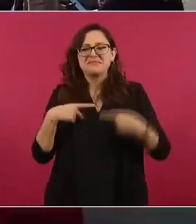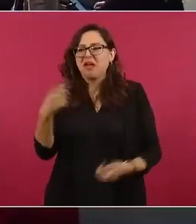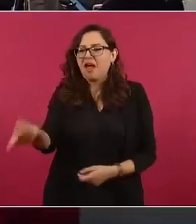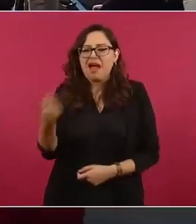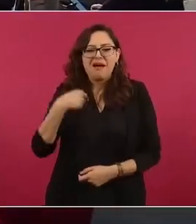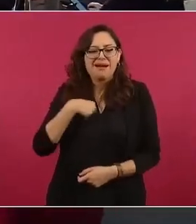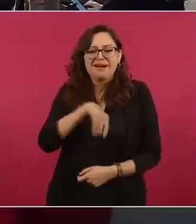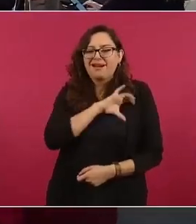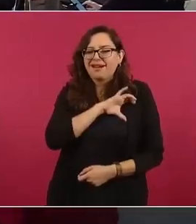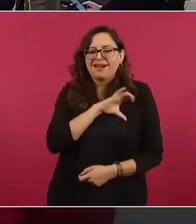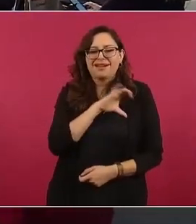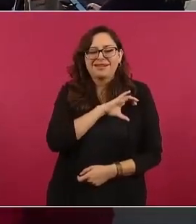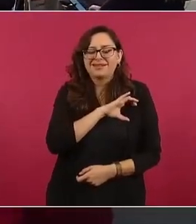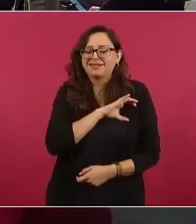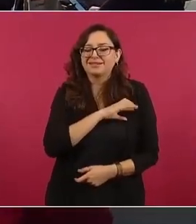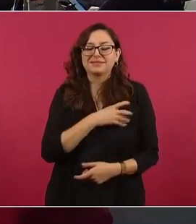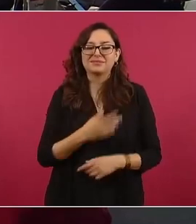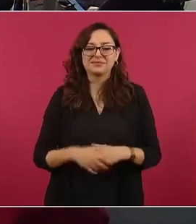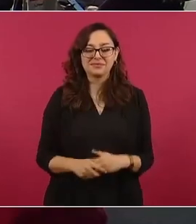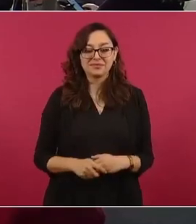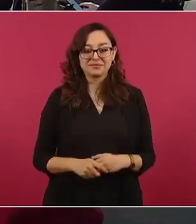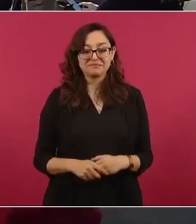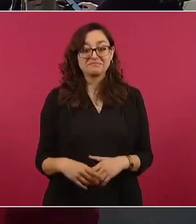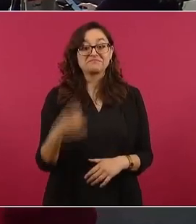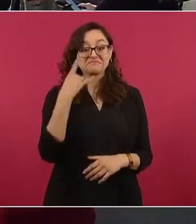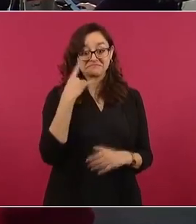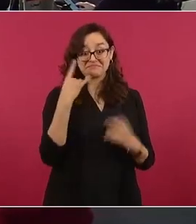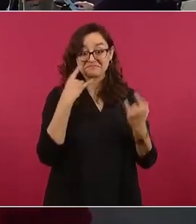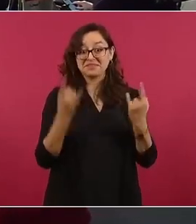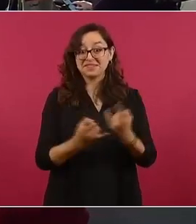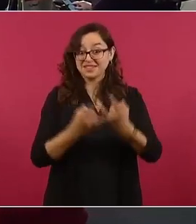les voy a contar algo.